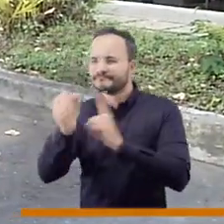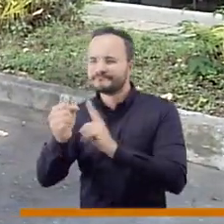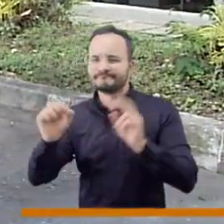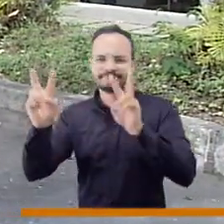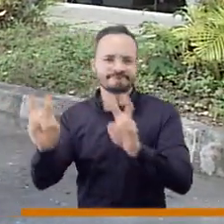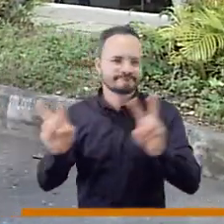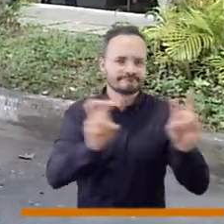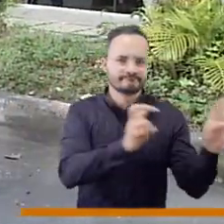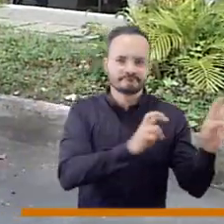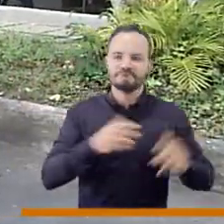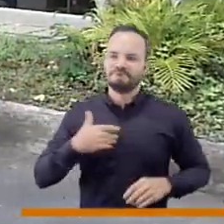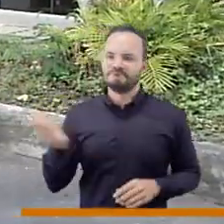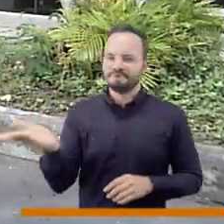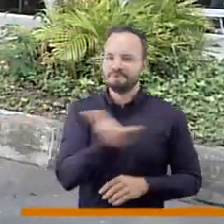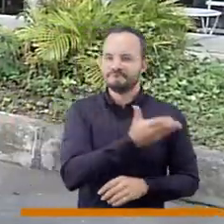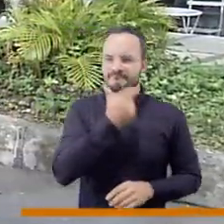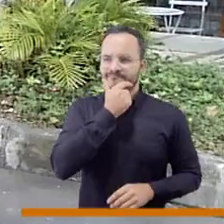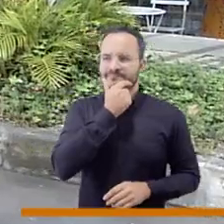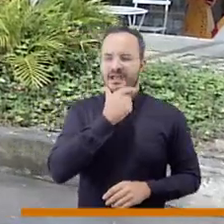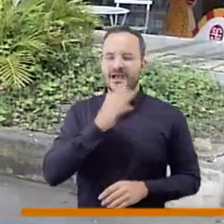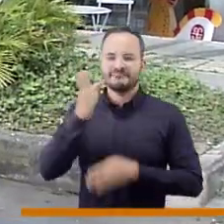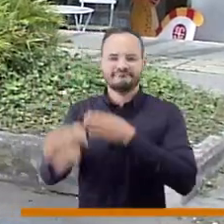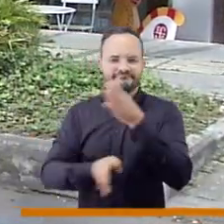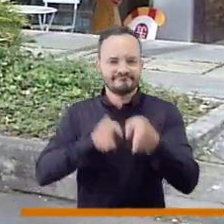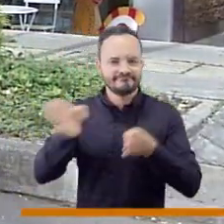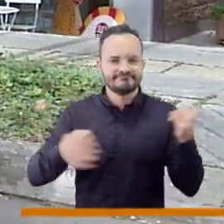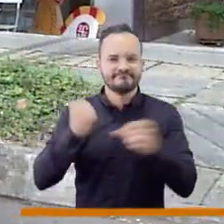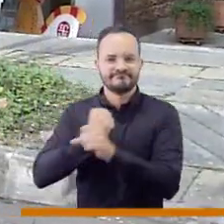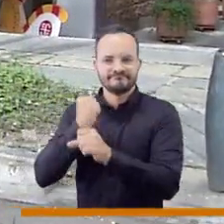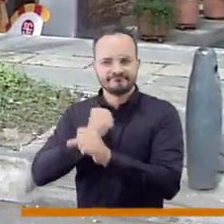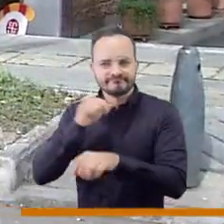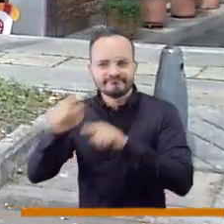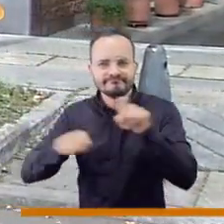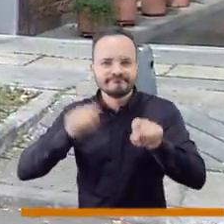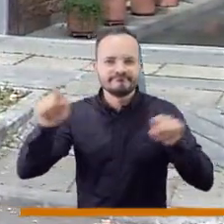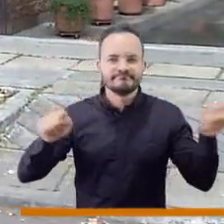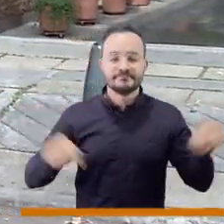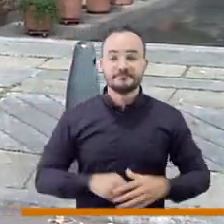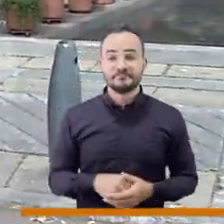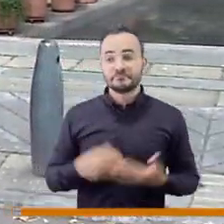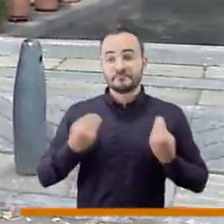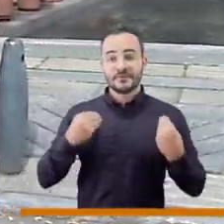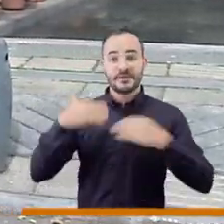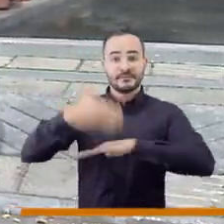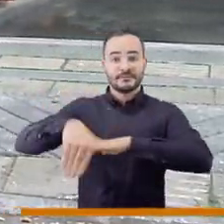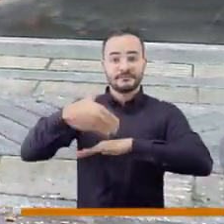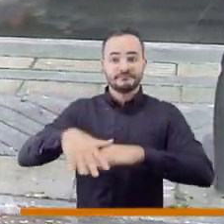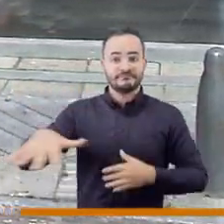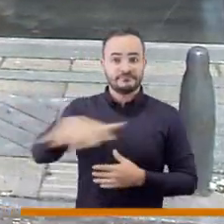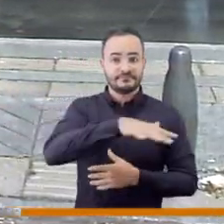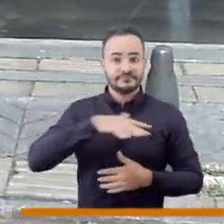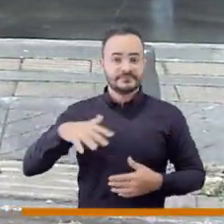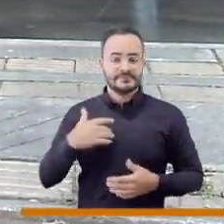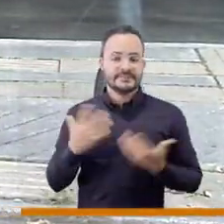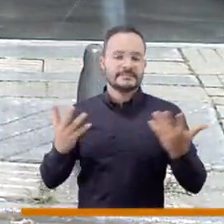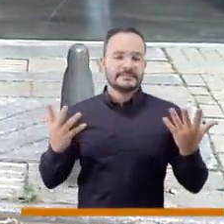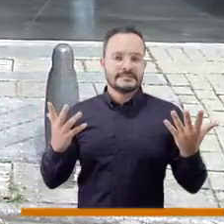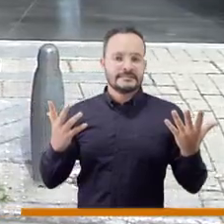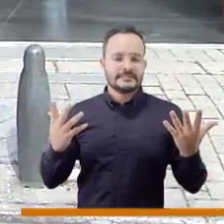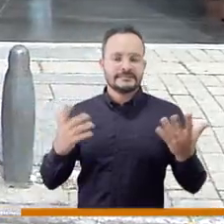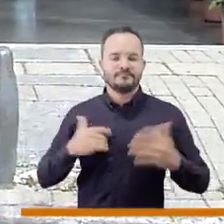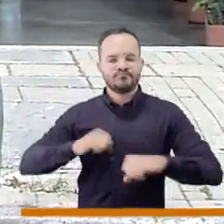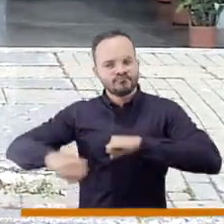sociales, trabajé en muchos territorios, el tema digamos de habitantes en situación de calle, pero también